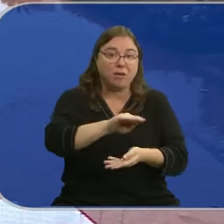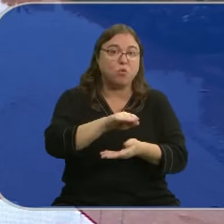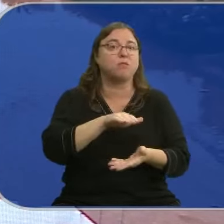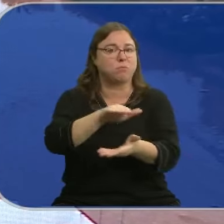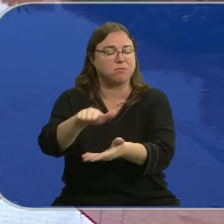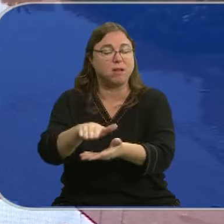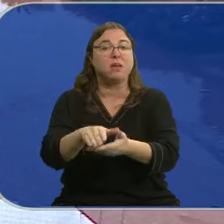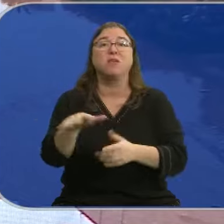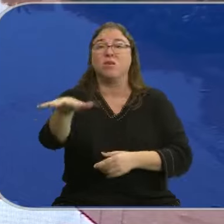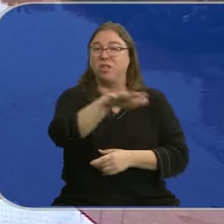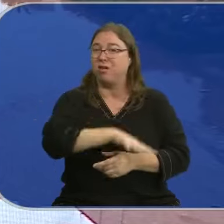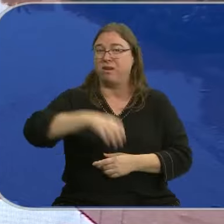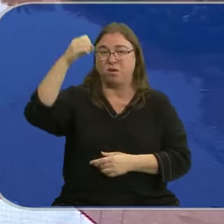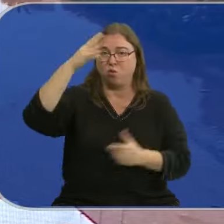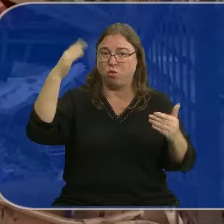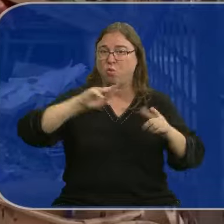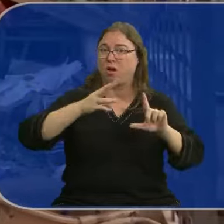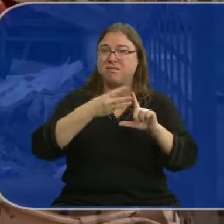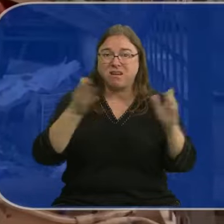sin luz, internet o agua caliente.